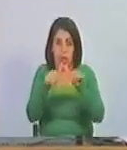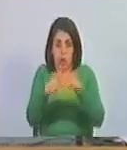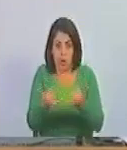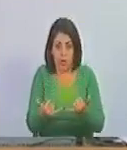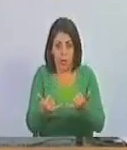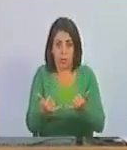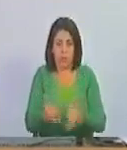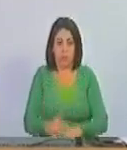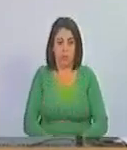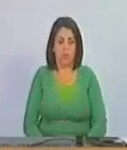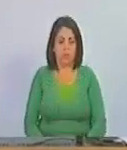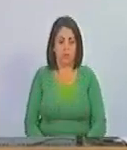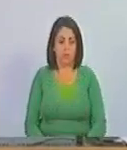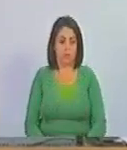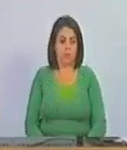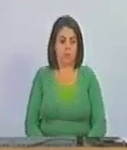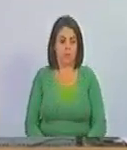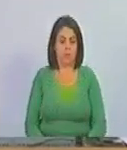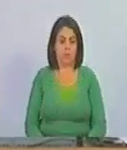este momento.